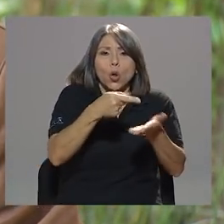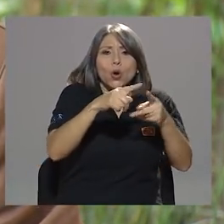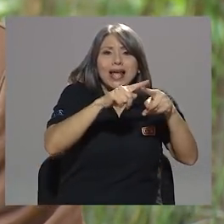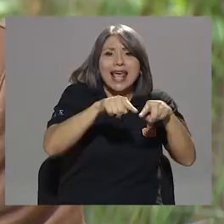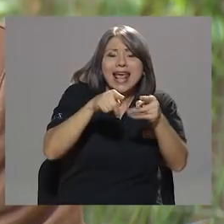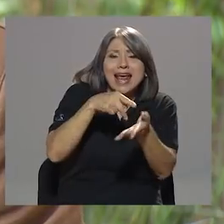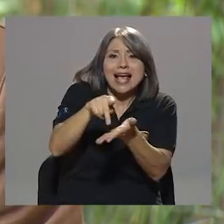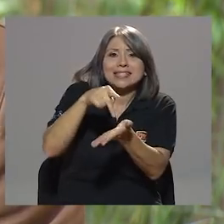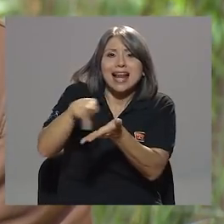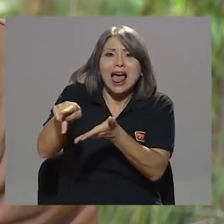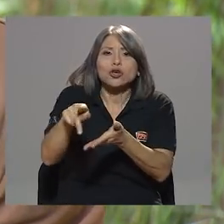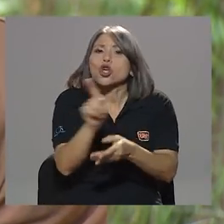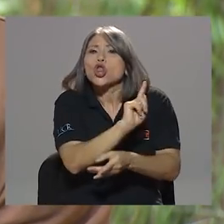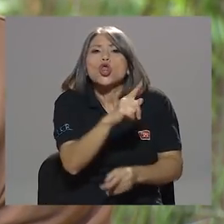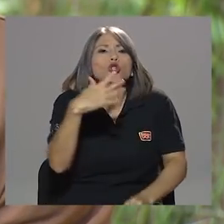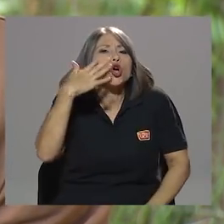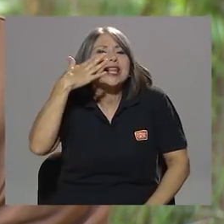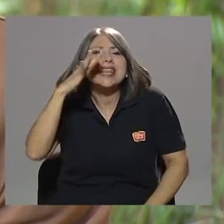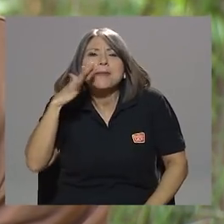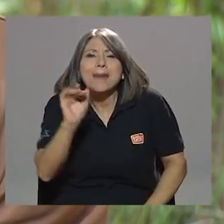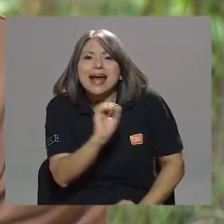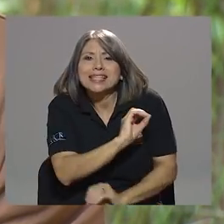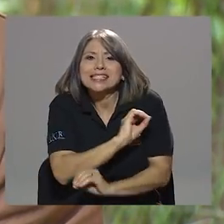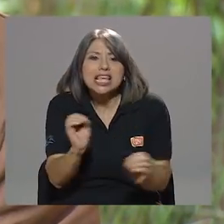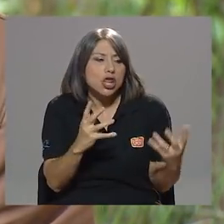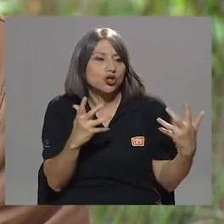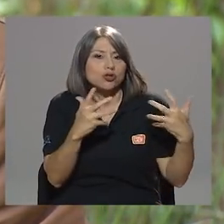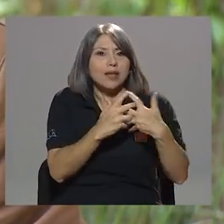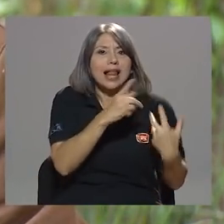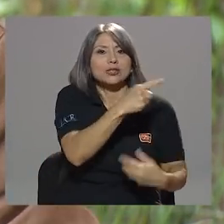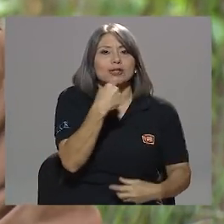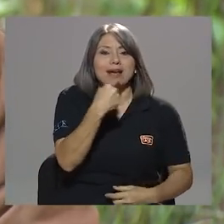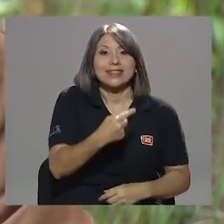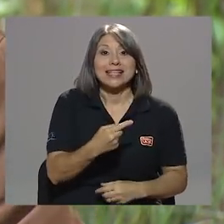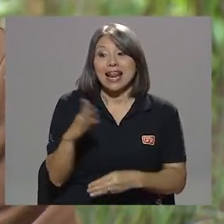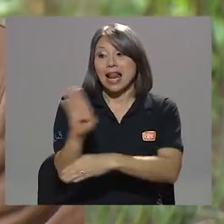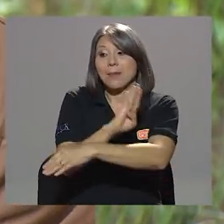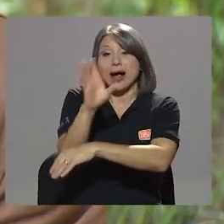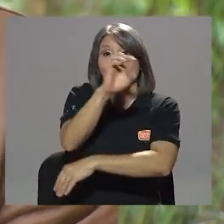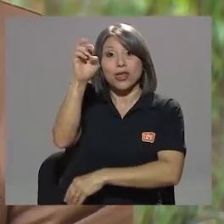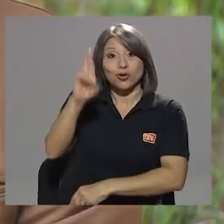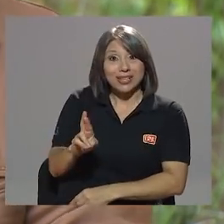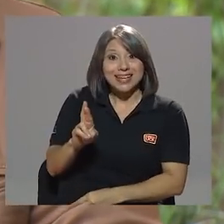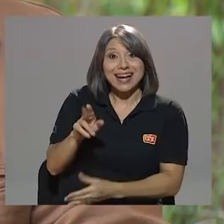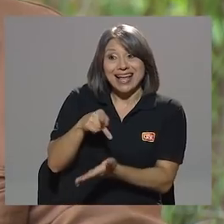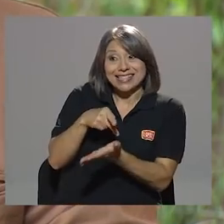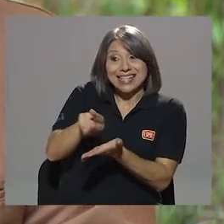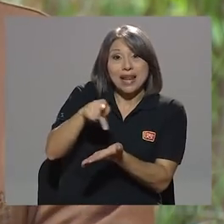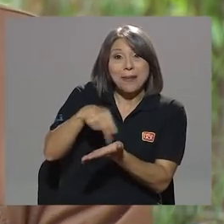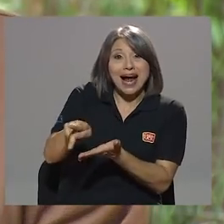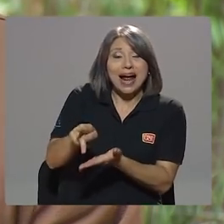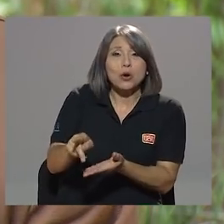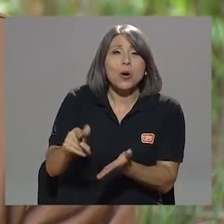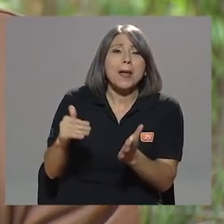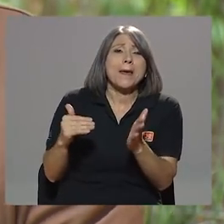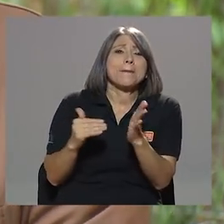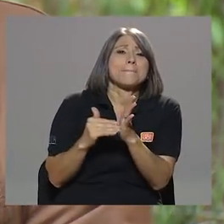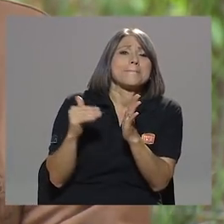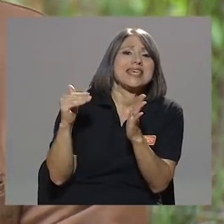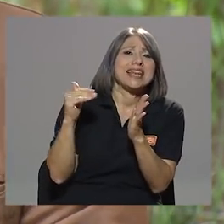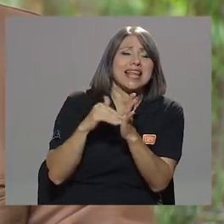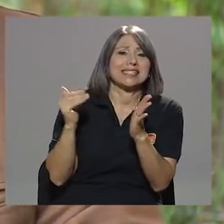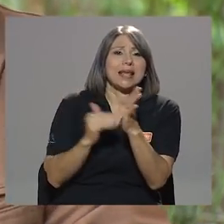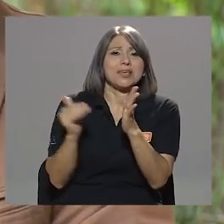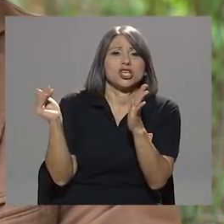son ni parecidos a los que usted acaba de citar, ni parecidos. El Banco de Costa Rica se le pagaron miles de millones